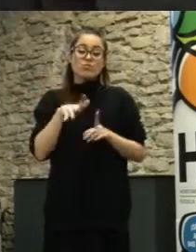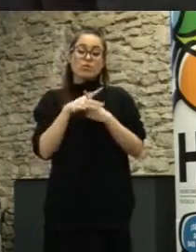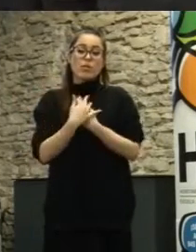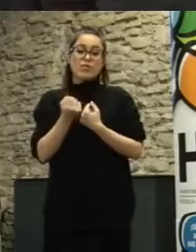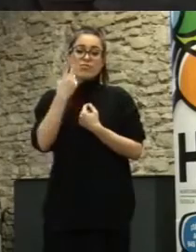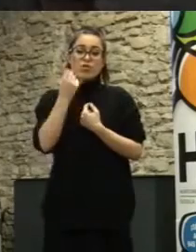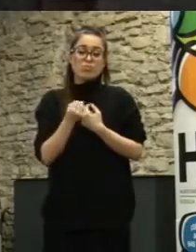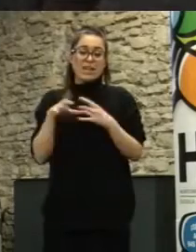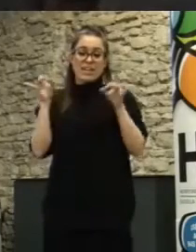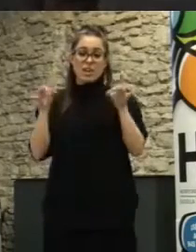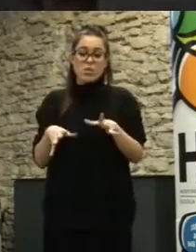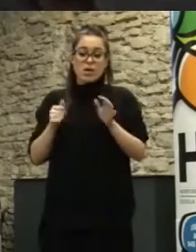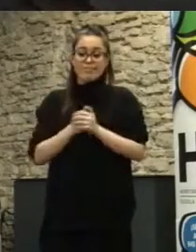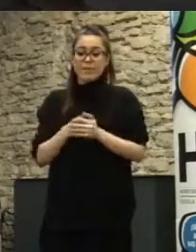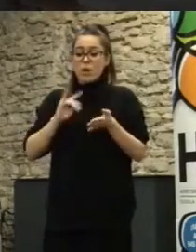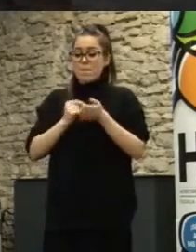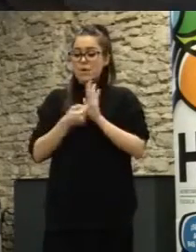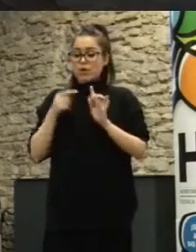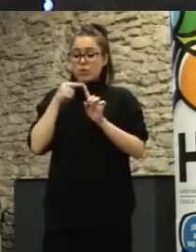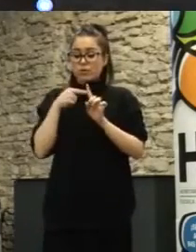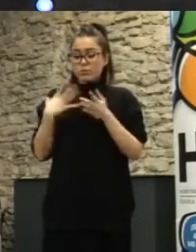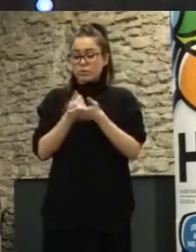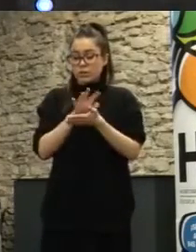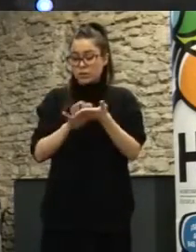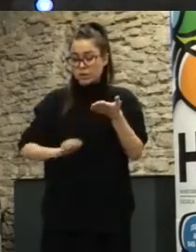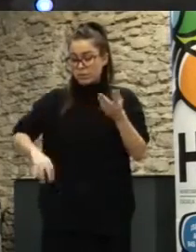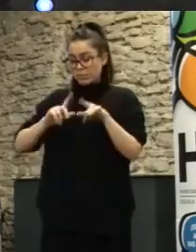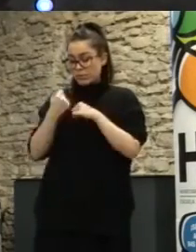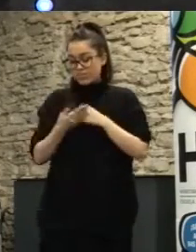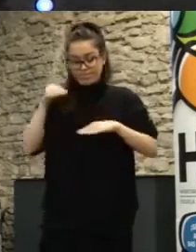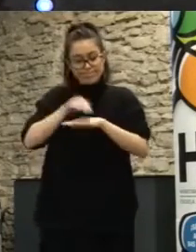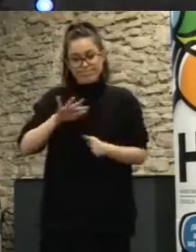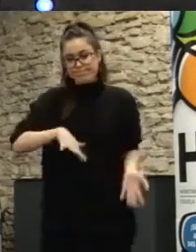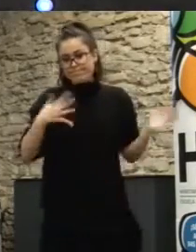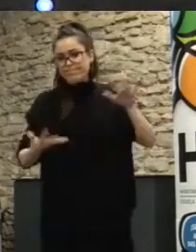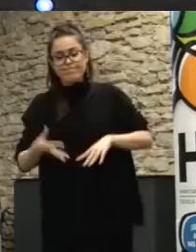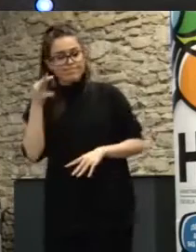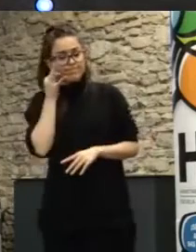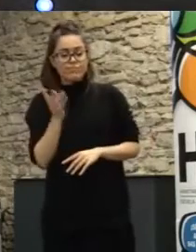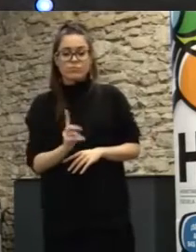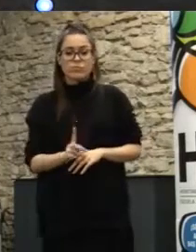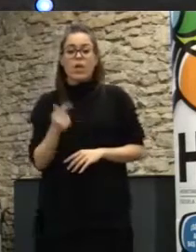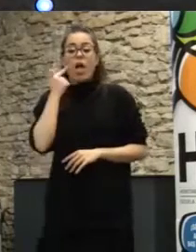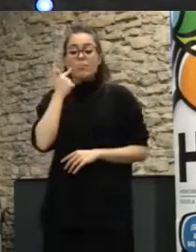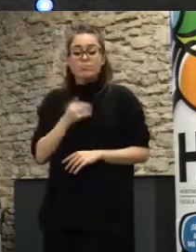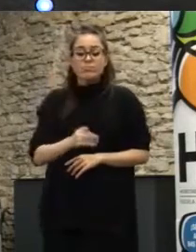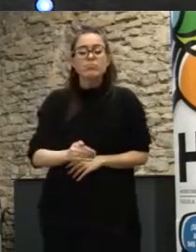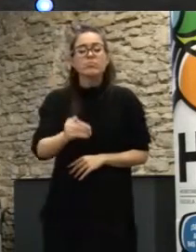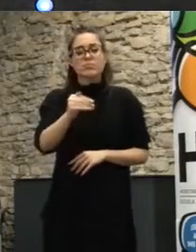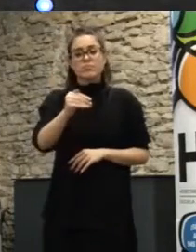inacabados o con una sensación de que realmente no están aportando no ofrecen la devolución